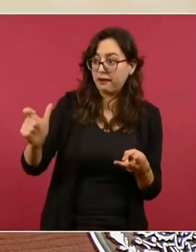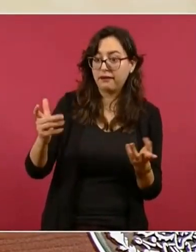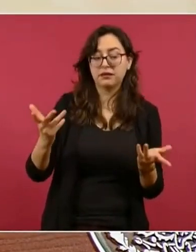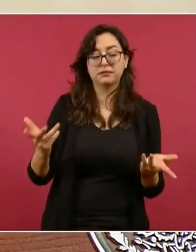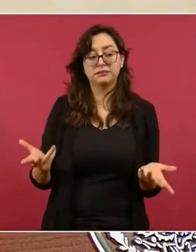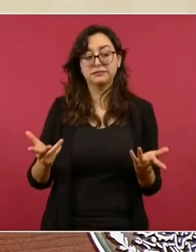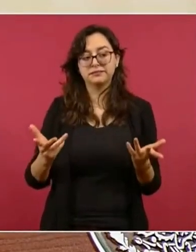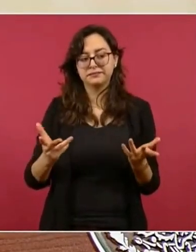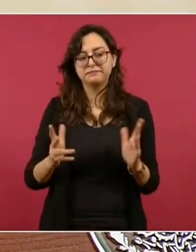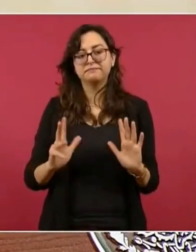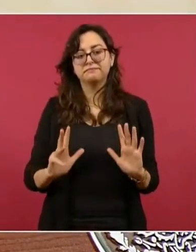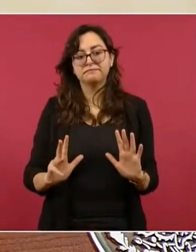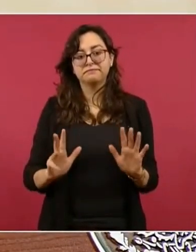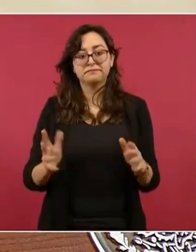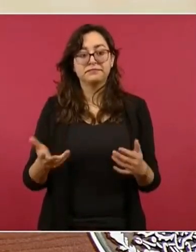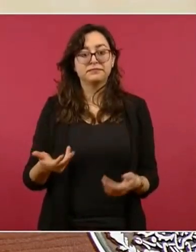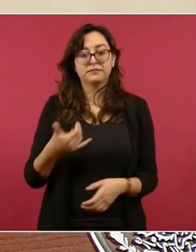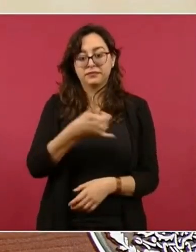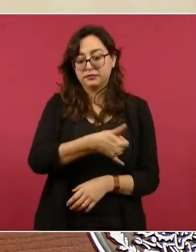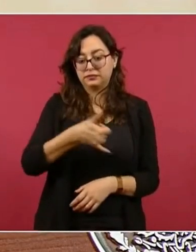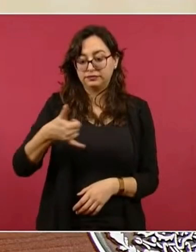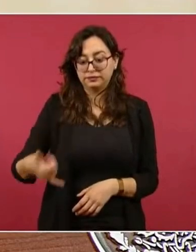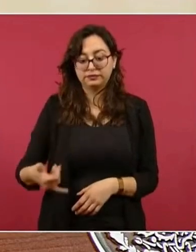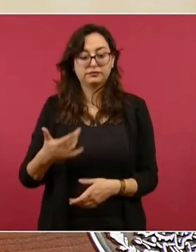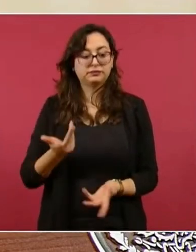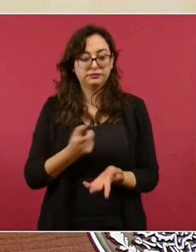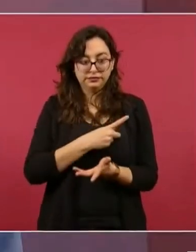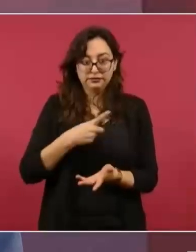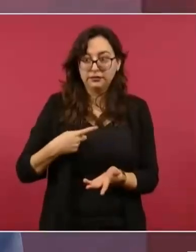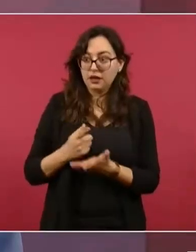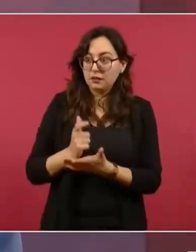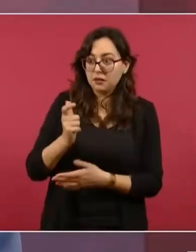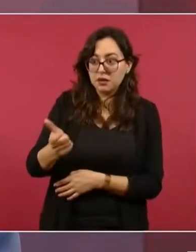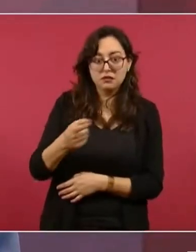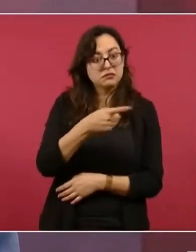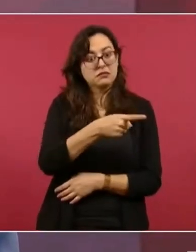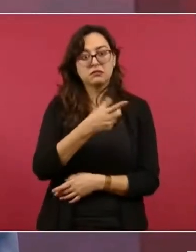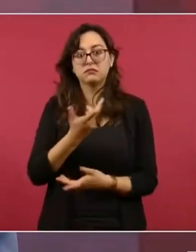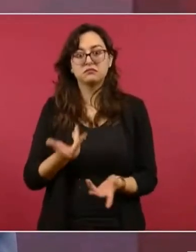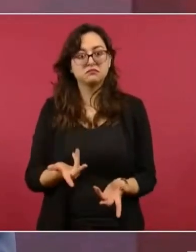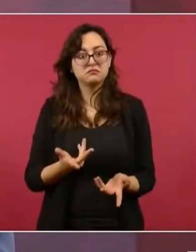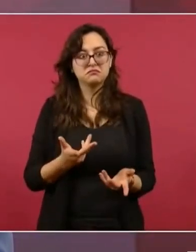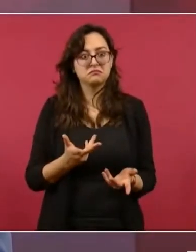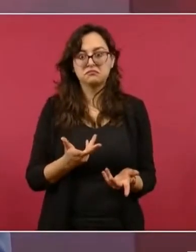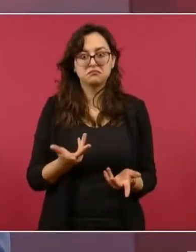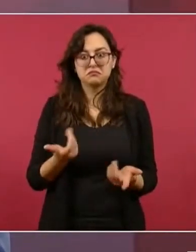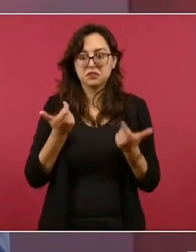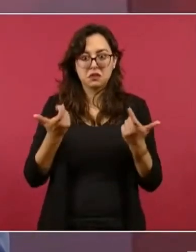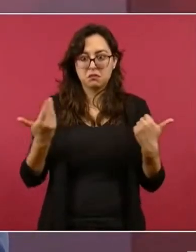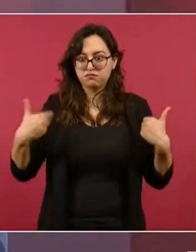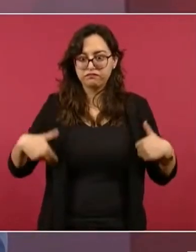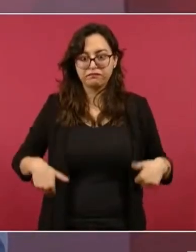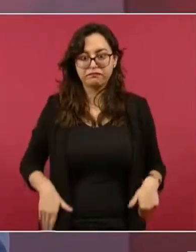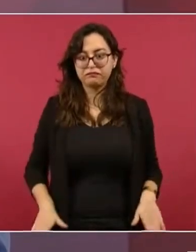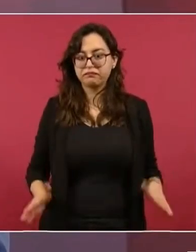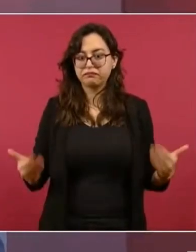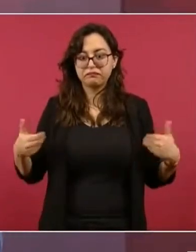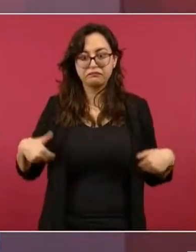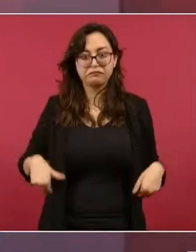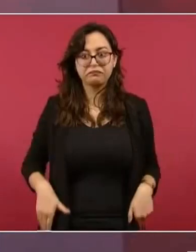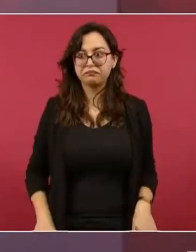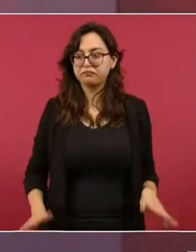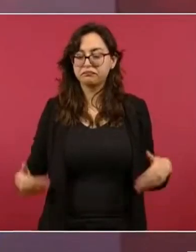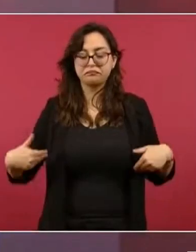pues Infonavit, a distintas dependencias, ¿qué le deben?